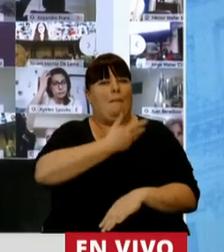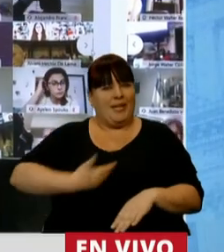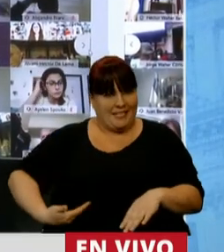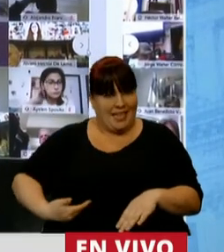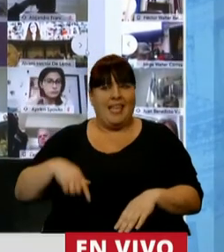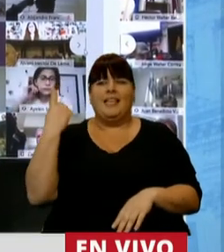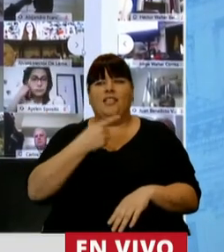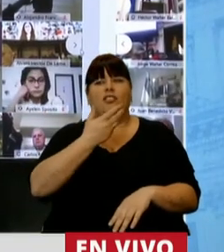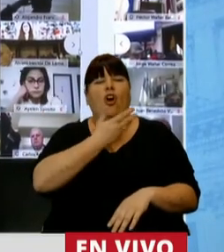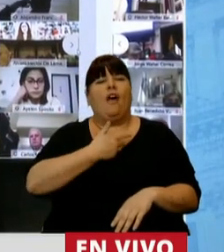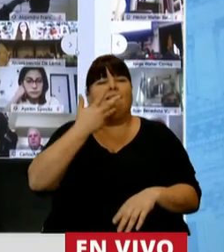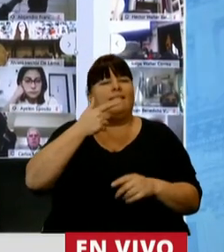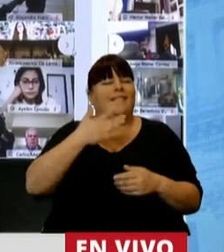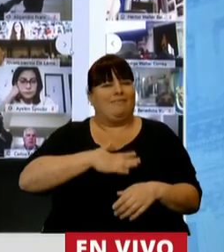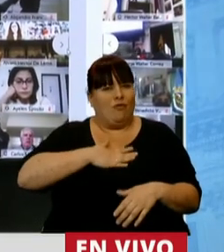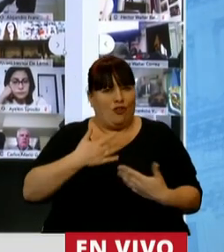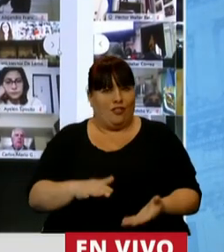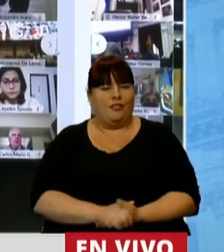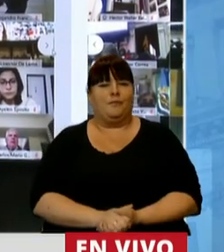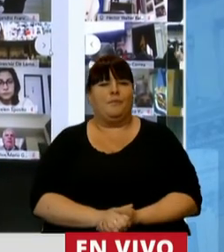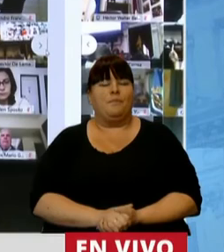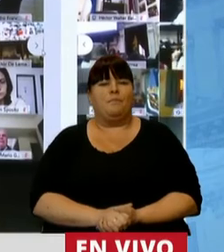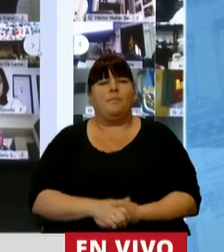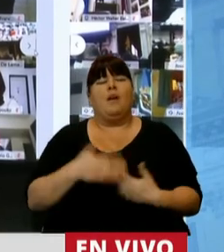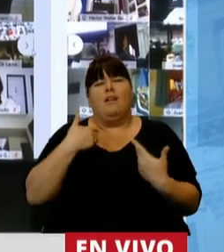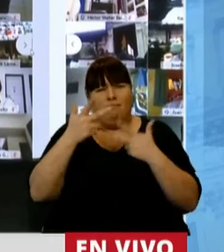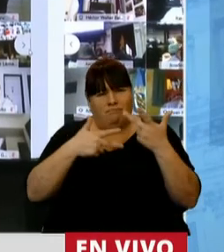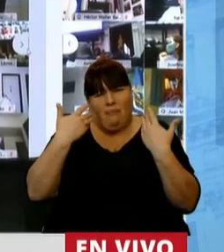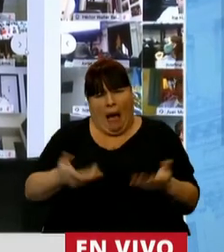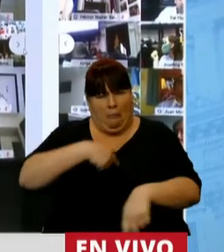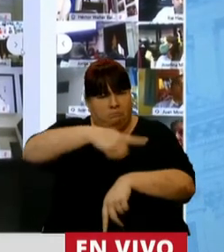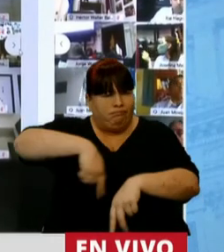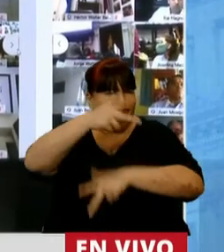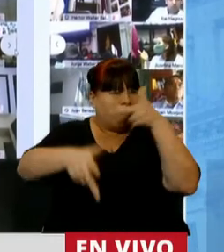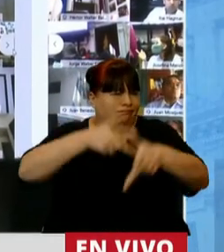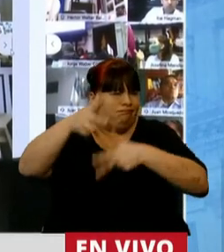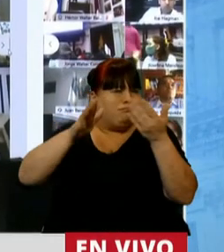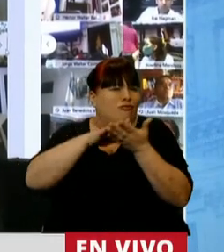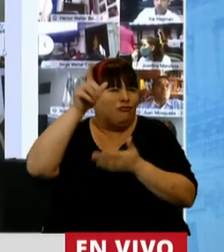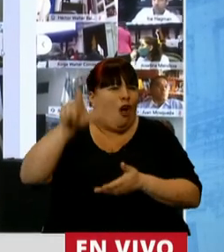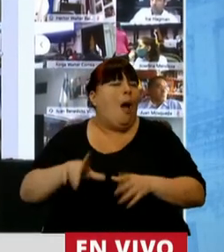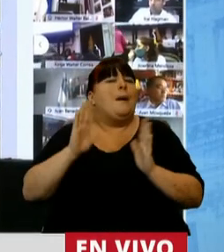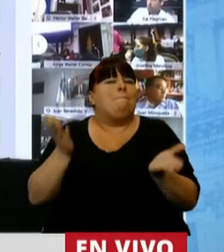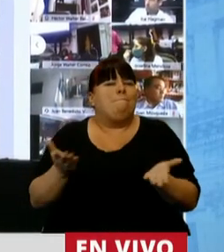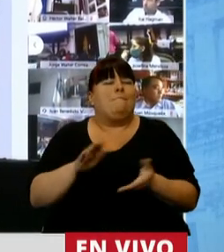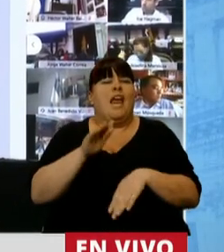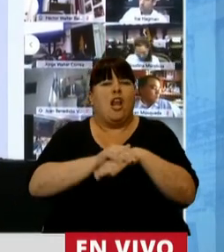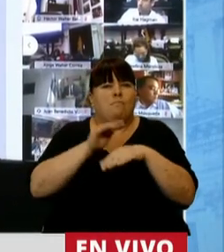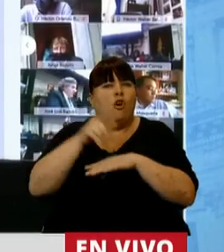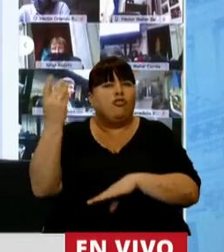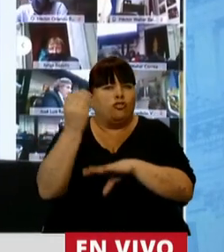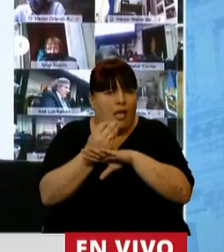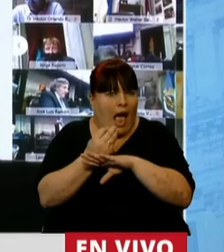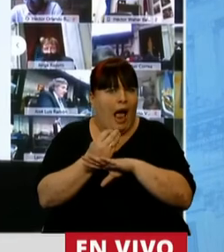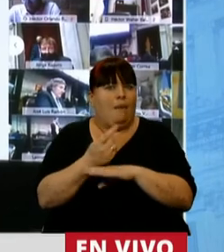y lo disfrutamos enormemente. Podría hablar horas y horas de los logros obtenidos de su responsabilidad que ocupó